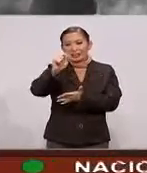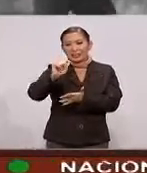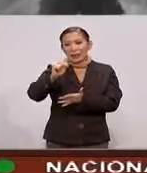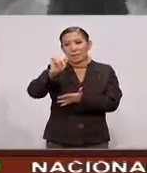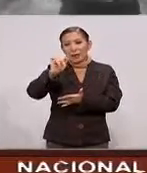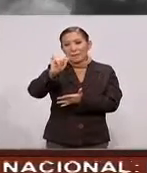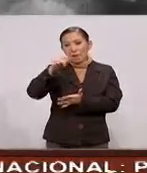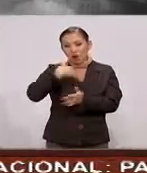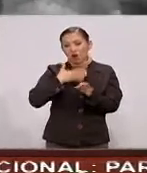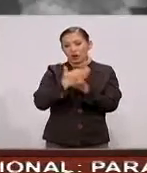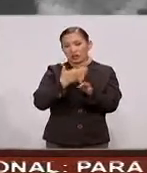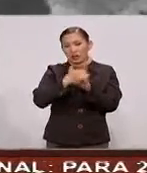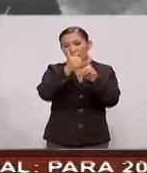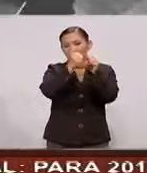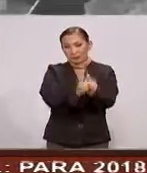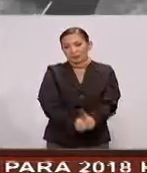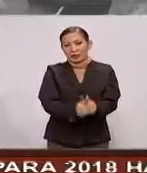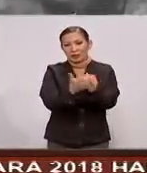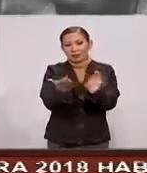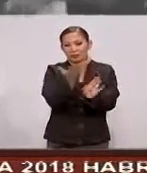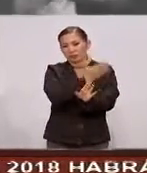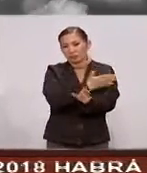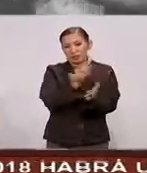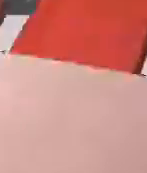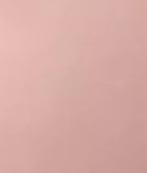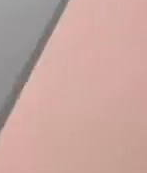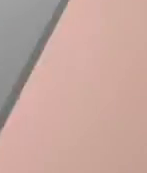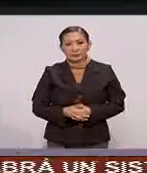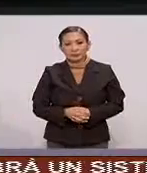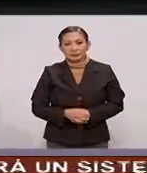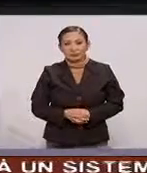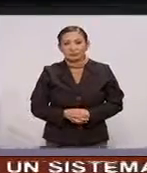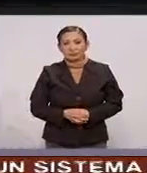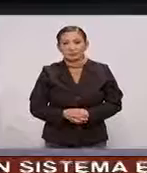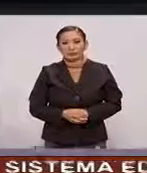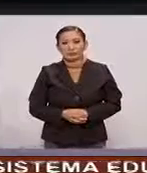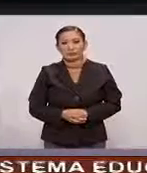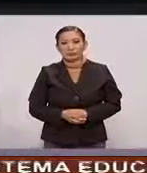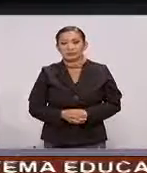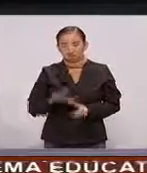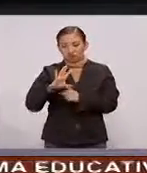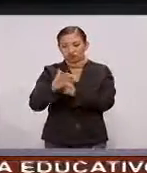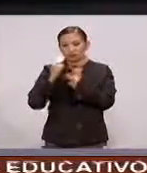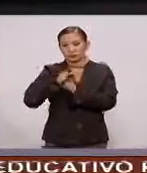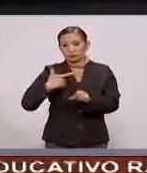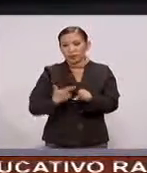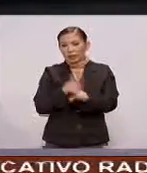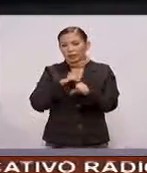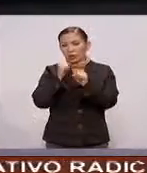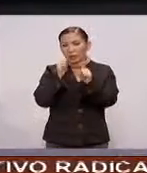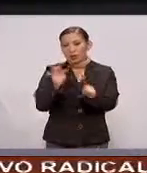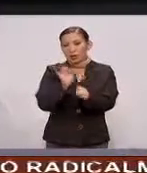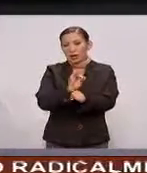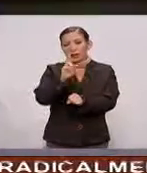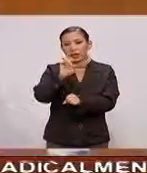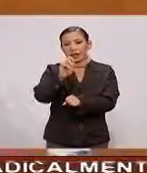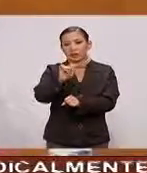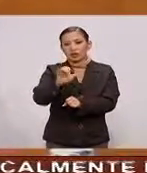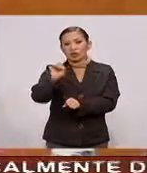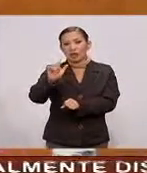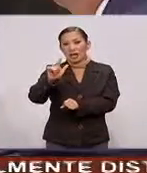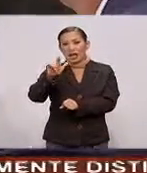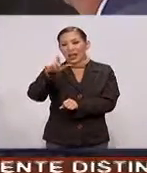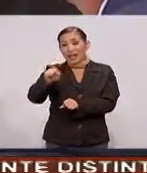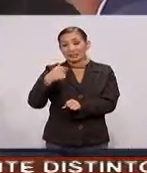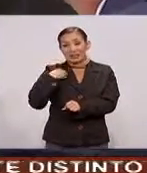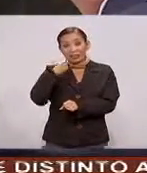Donde se encuentra O donde se ha encontrado Recluido El comisionado Nacional de Seguridad Renato Sález Reiteró